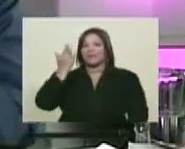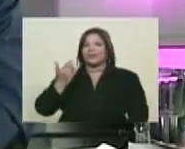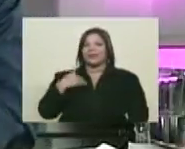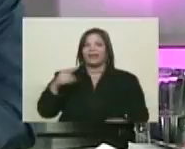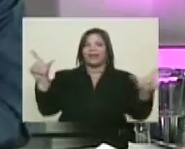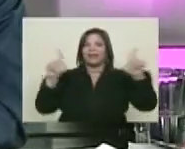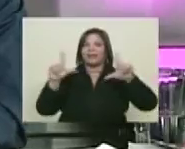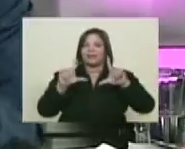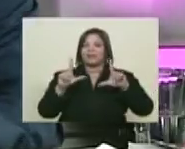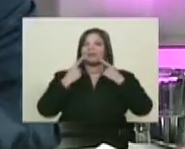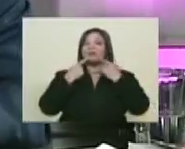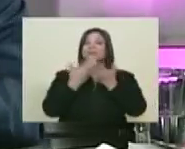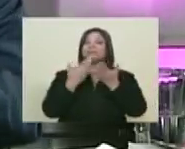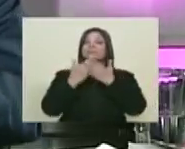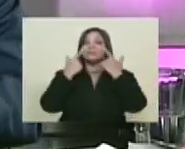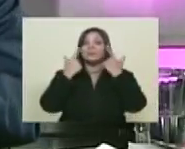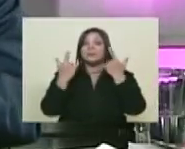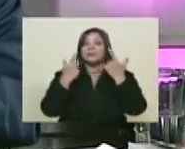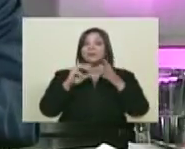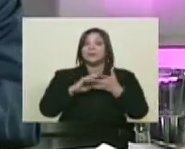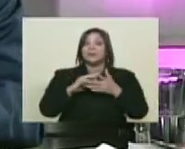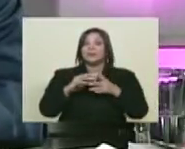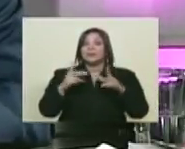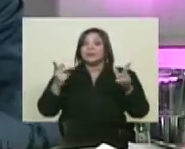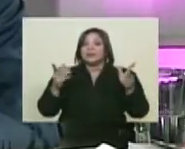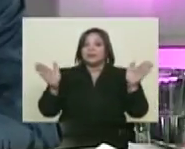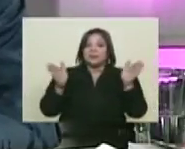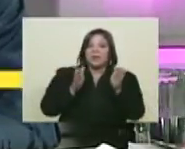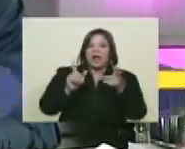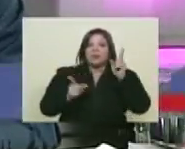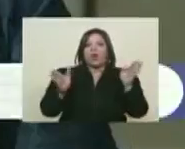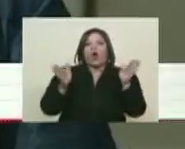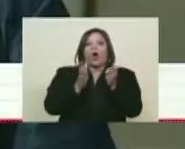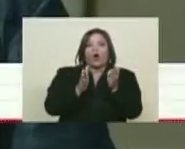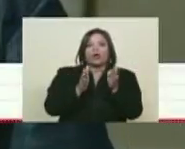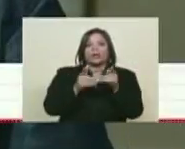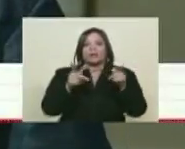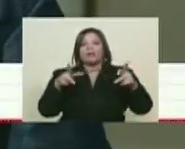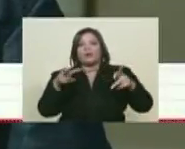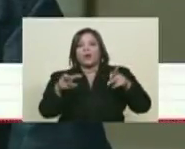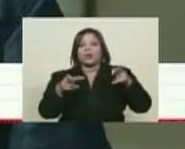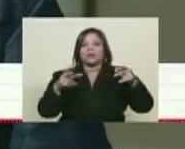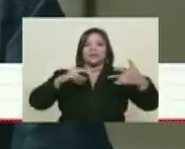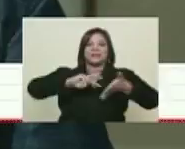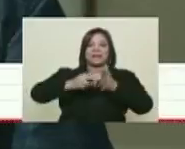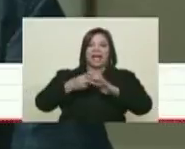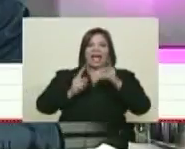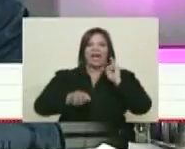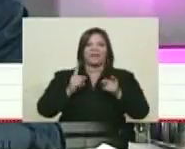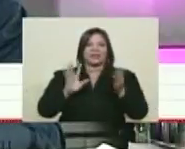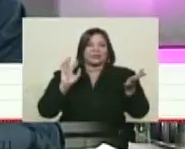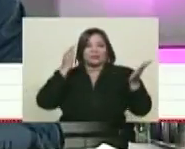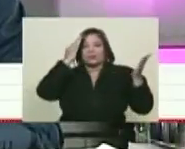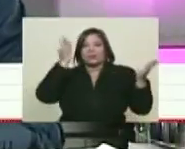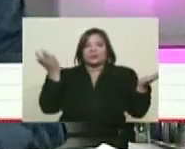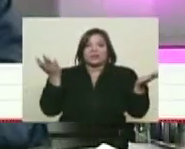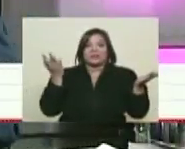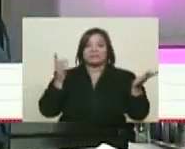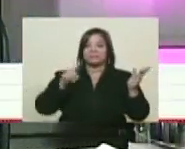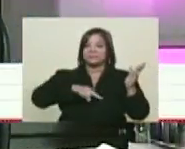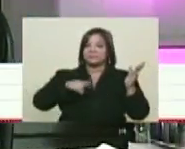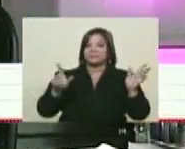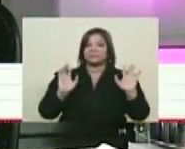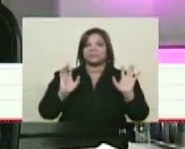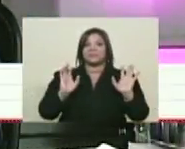televisión, voy a confirmarlo. En todo caso, la edición, sabes que puede traer, digamos, una visión mezquina de una